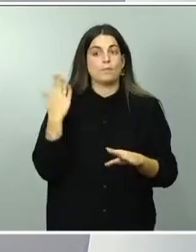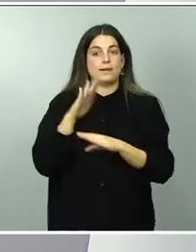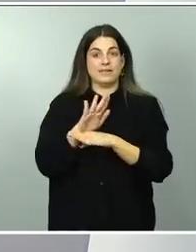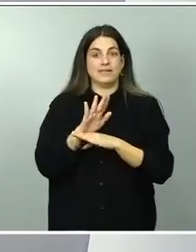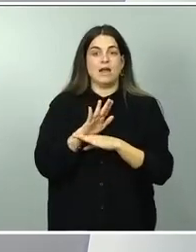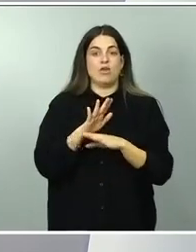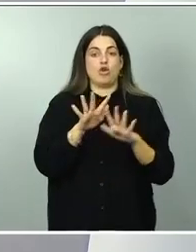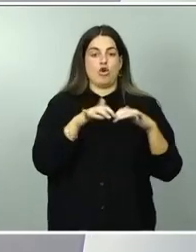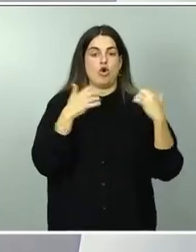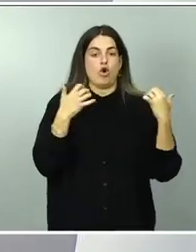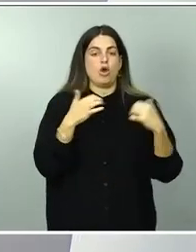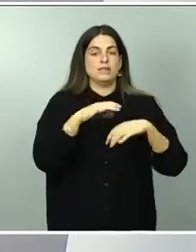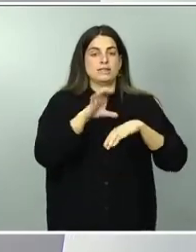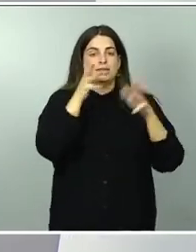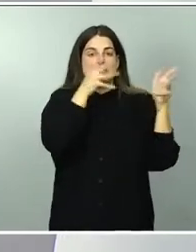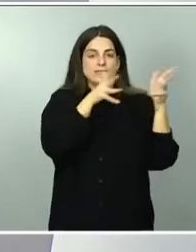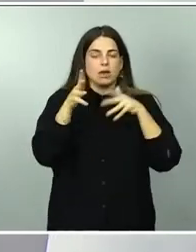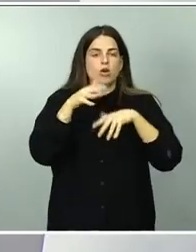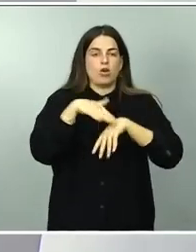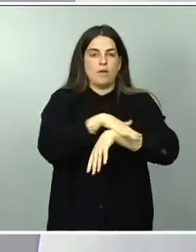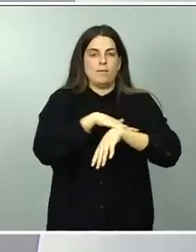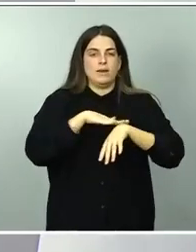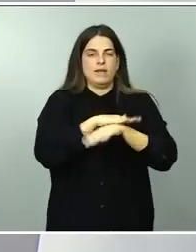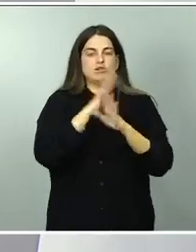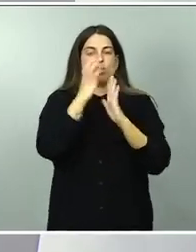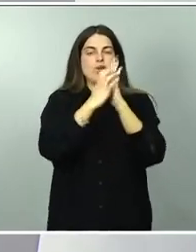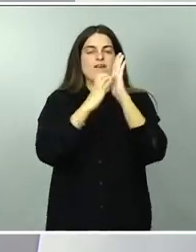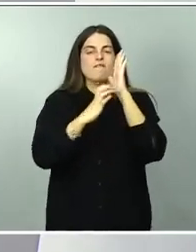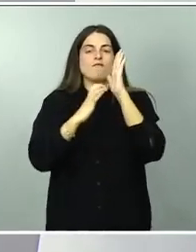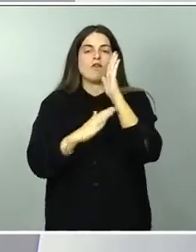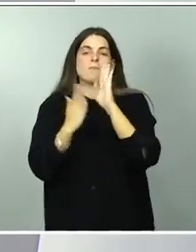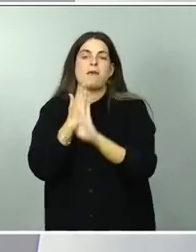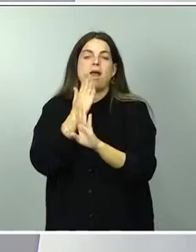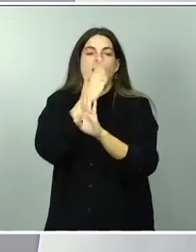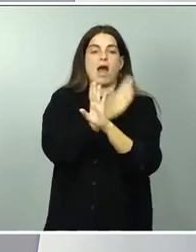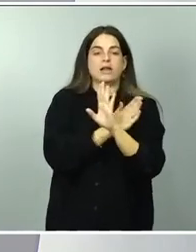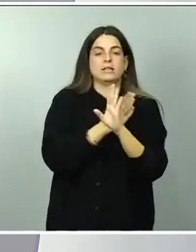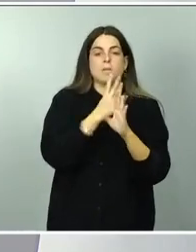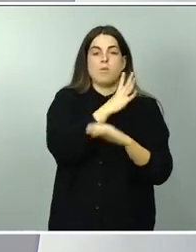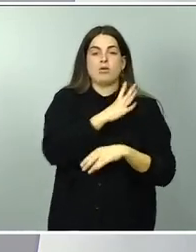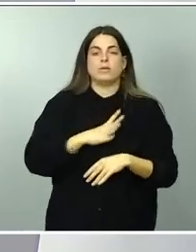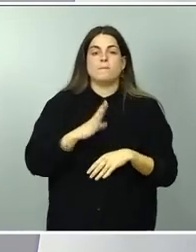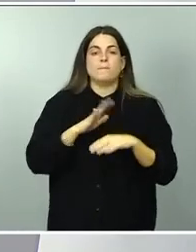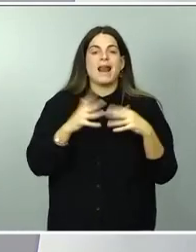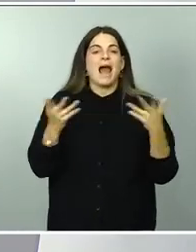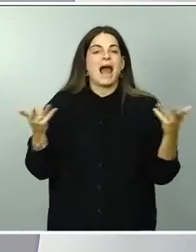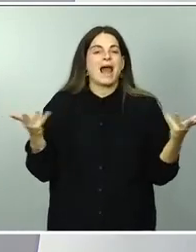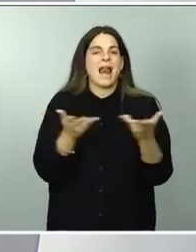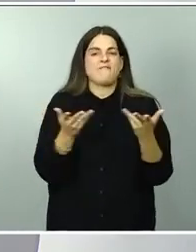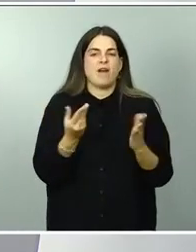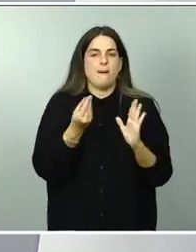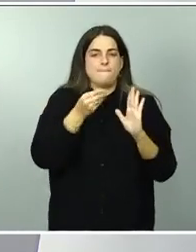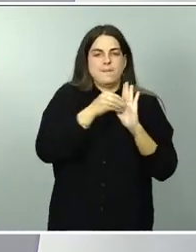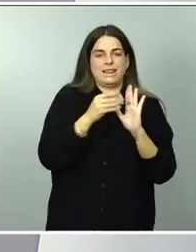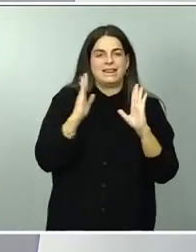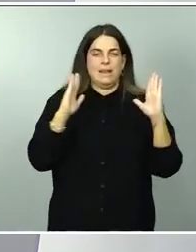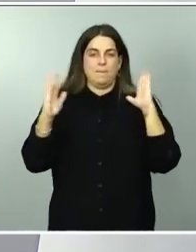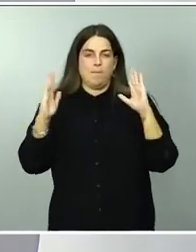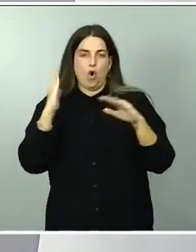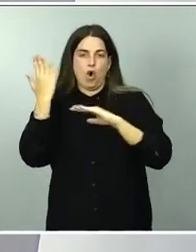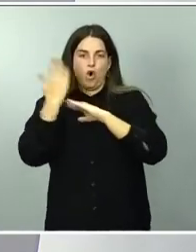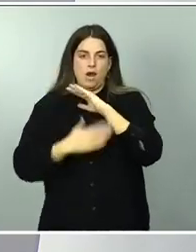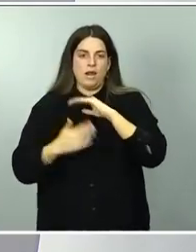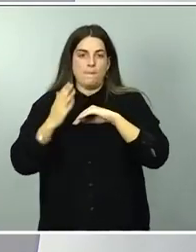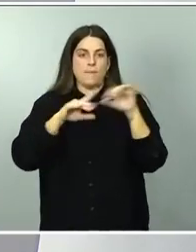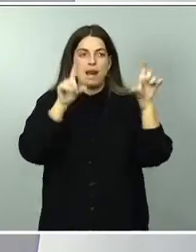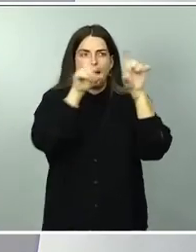un informe preliminar de evaluación sobre los nuevos gravámenes temporales que se pusieron en marcha para empresas energéticas